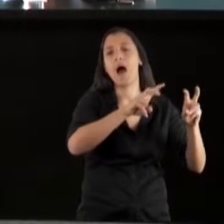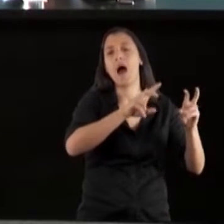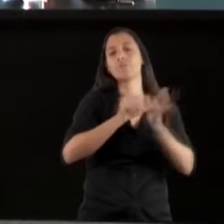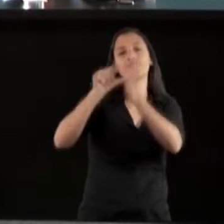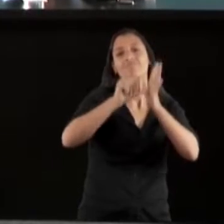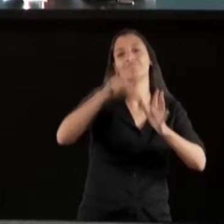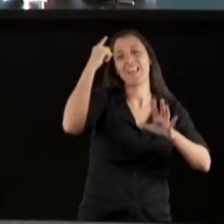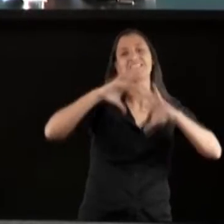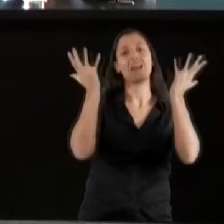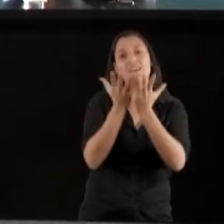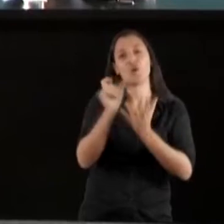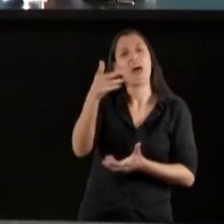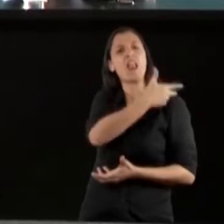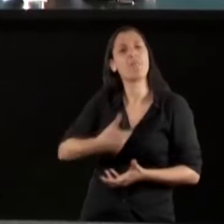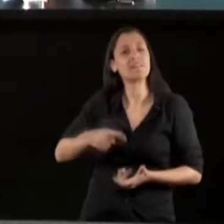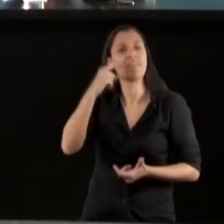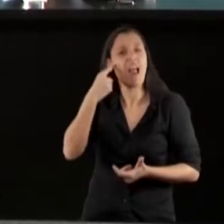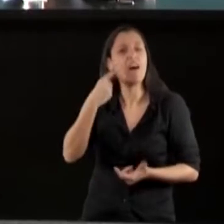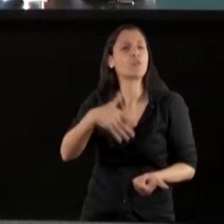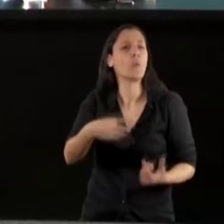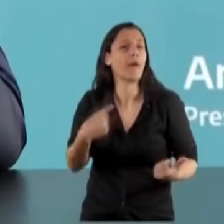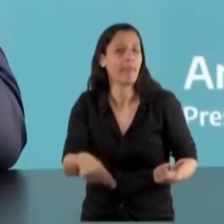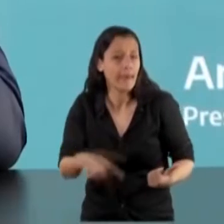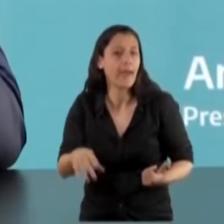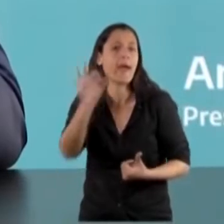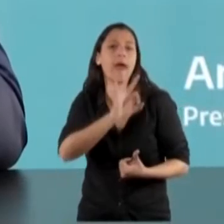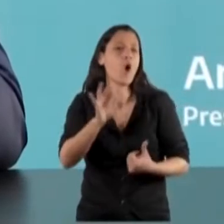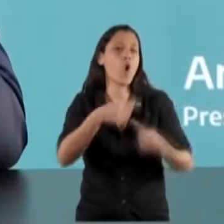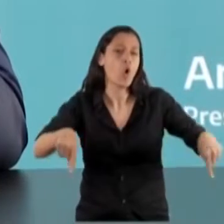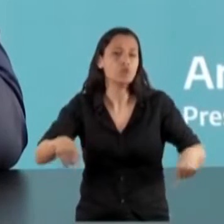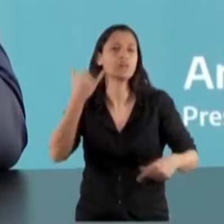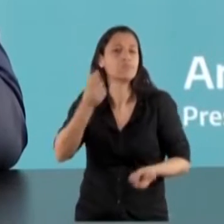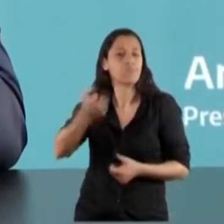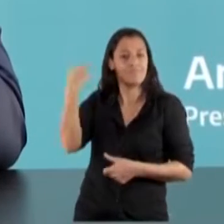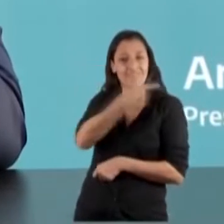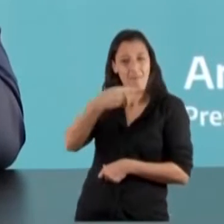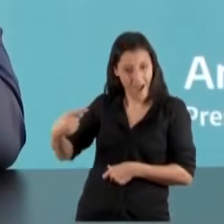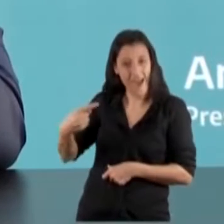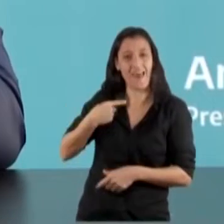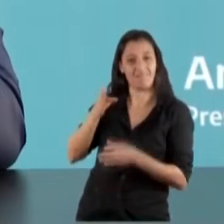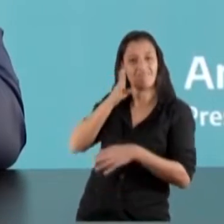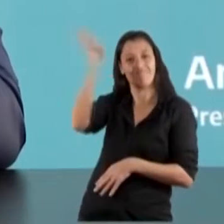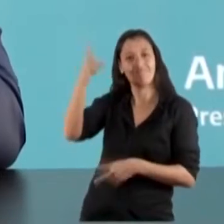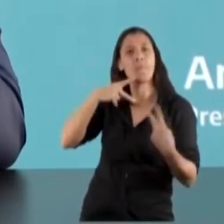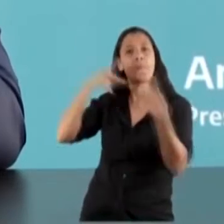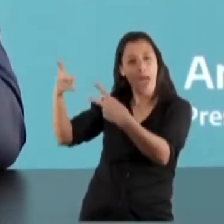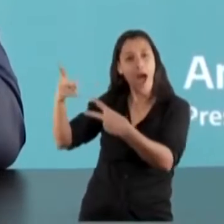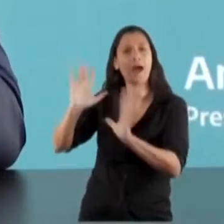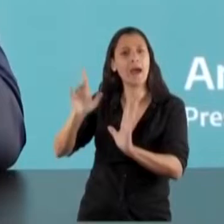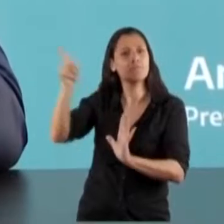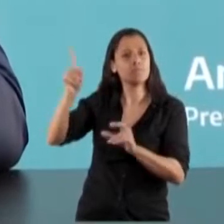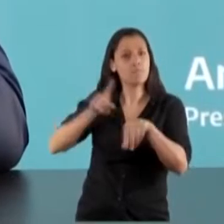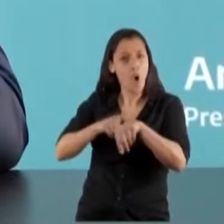y las intervenciones que él tuvo, en un hecho también que no hay muchos antecedentes